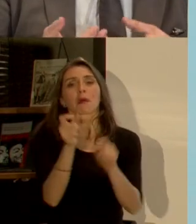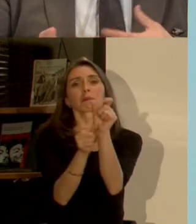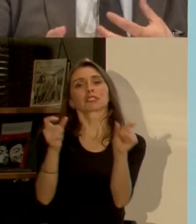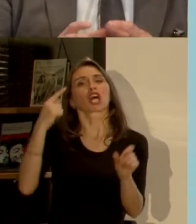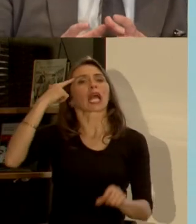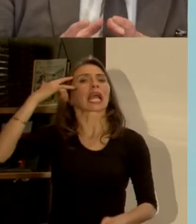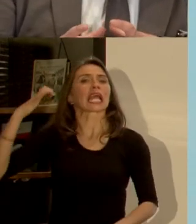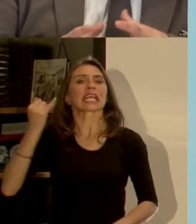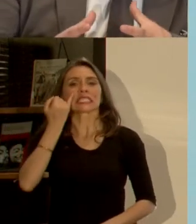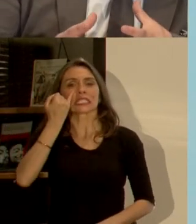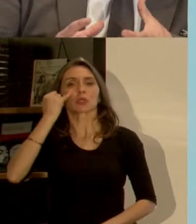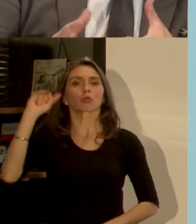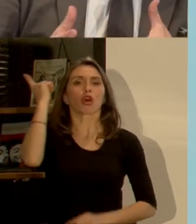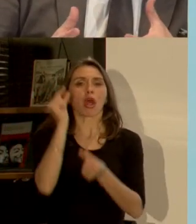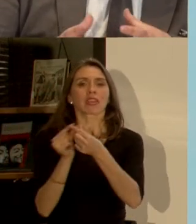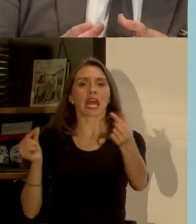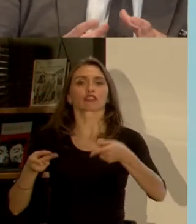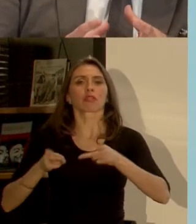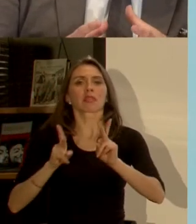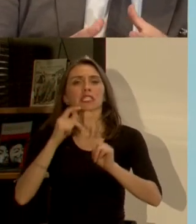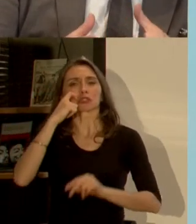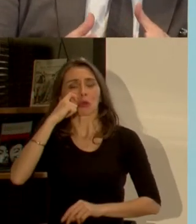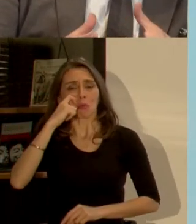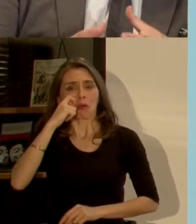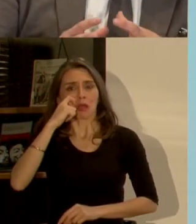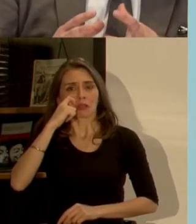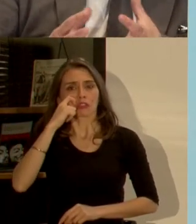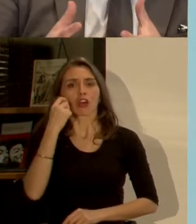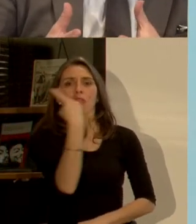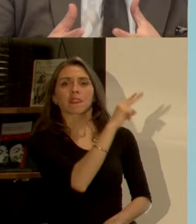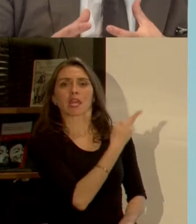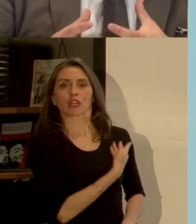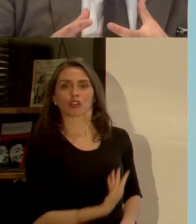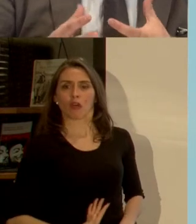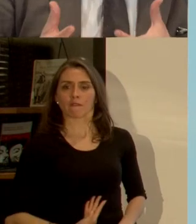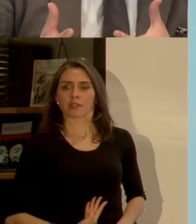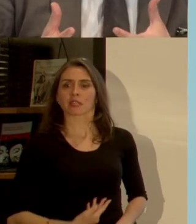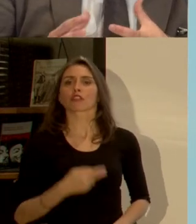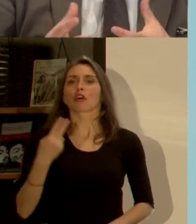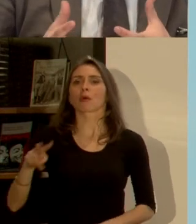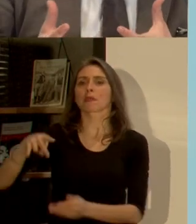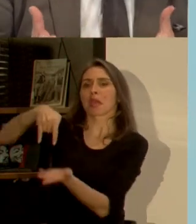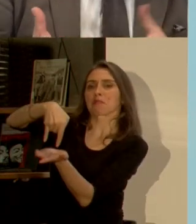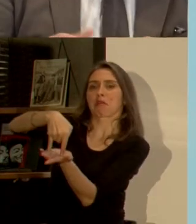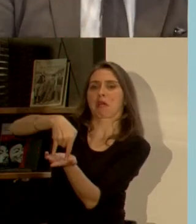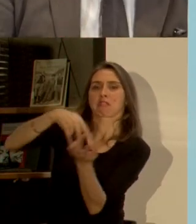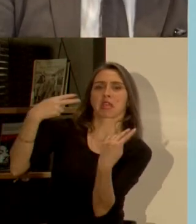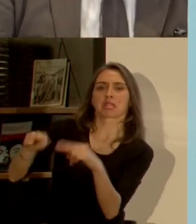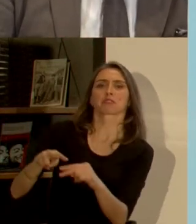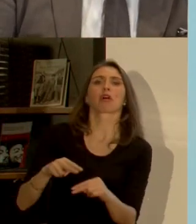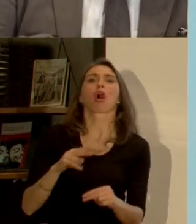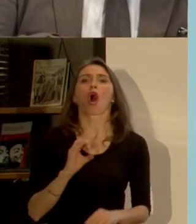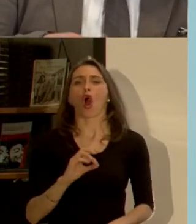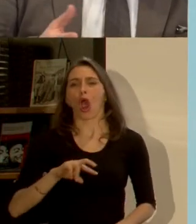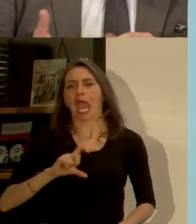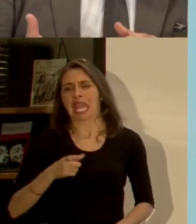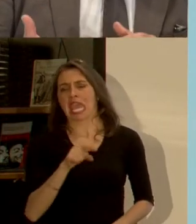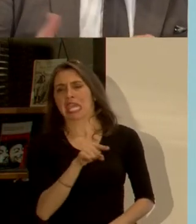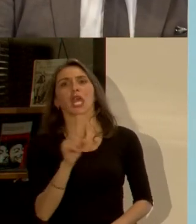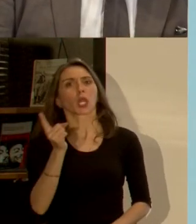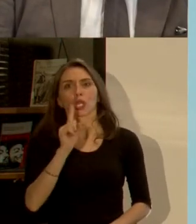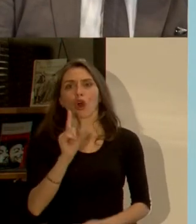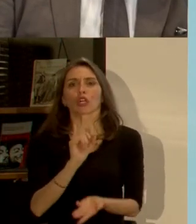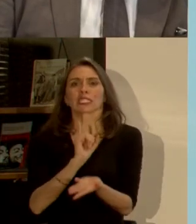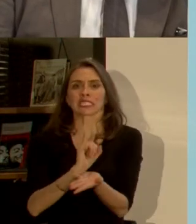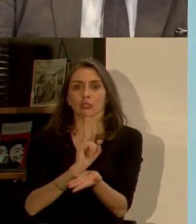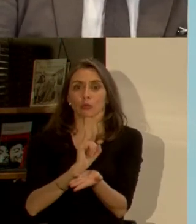o se cree que el Instituto Nacional de Derecho Humano es parte o del gobierno o parte del poder legislativo o de una ONG es un órgano